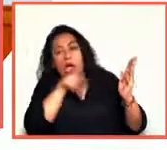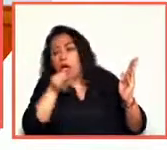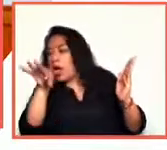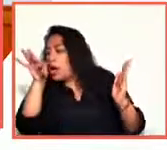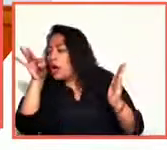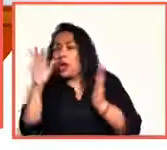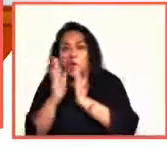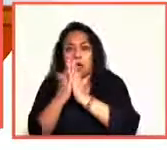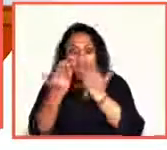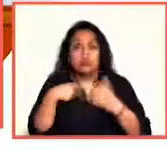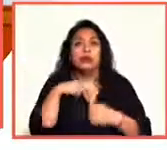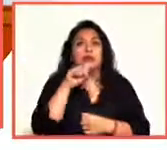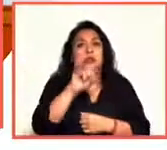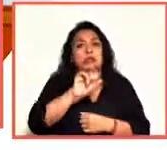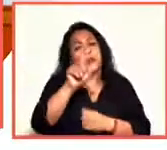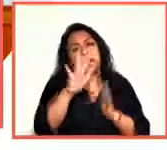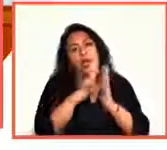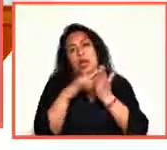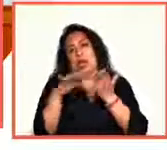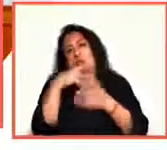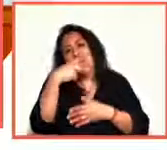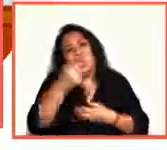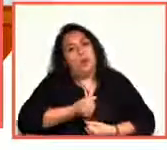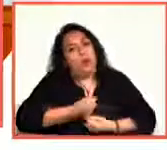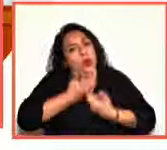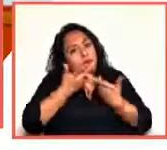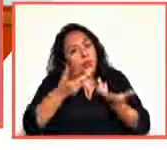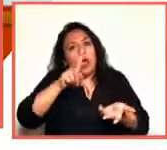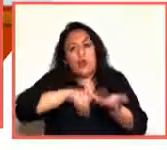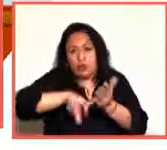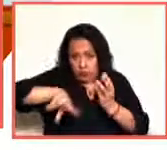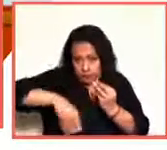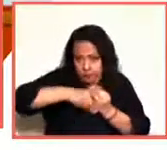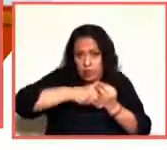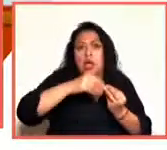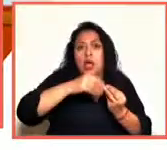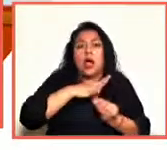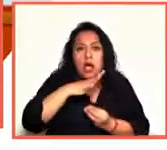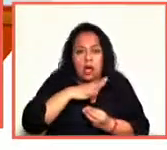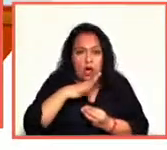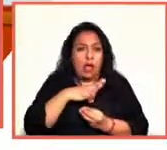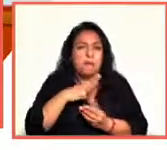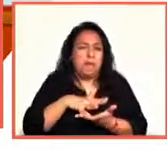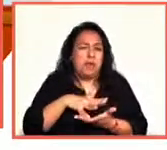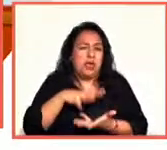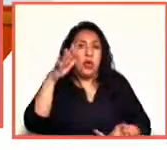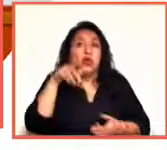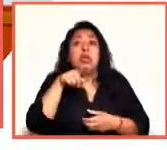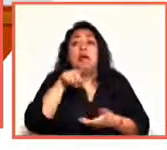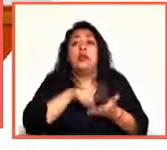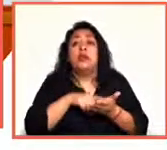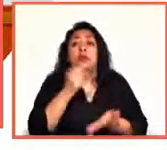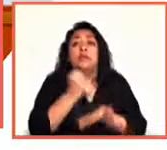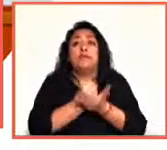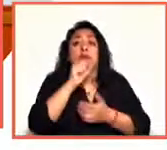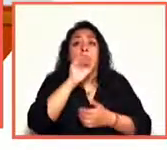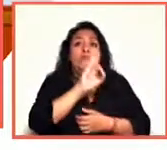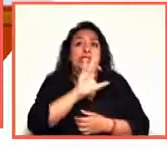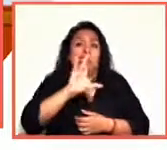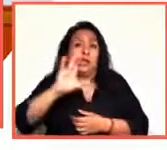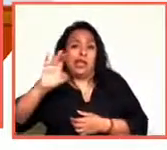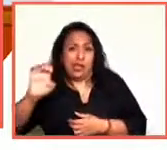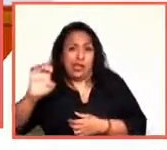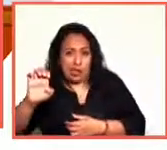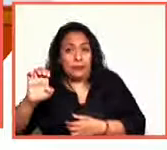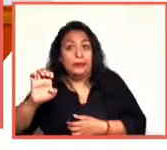que lean tu poesía, que aquí está reunida gran parte de ella, en esta publicación del Fondo de Cultura Económica,